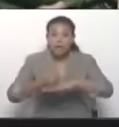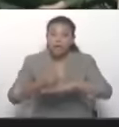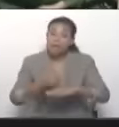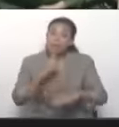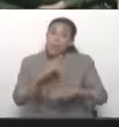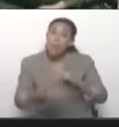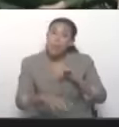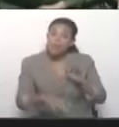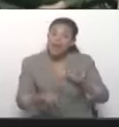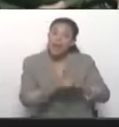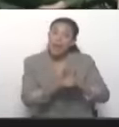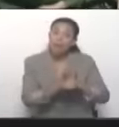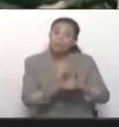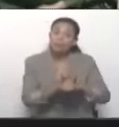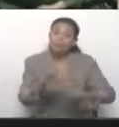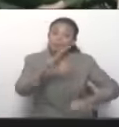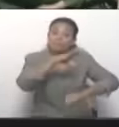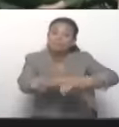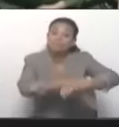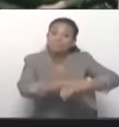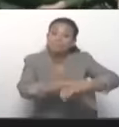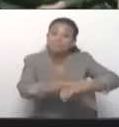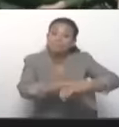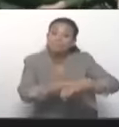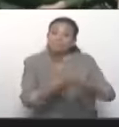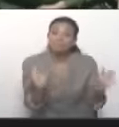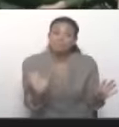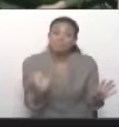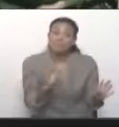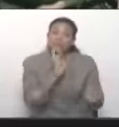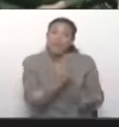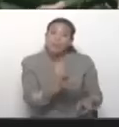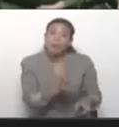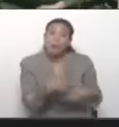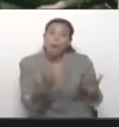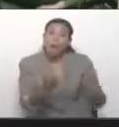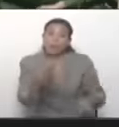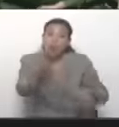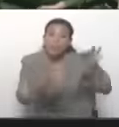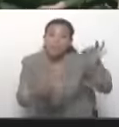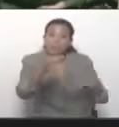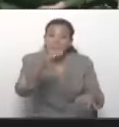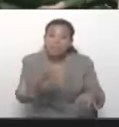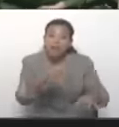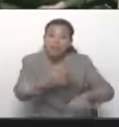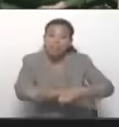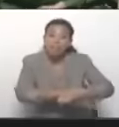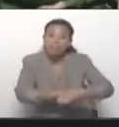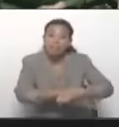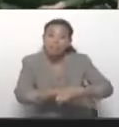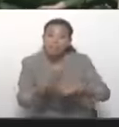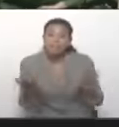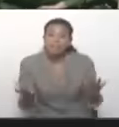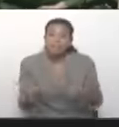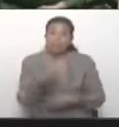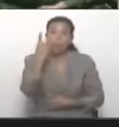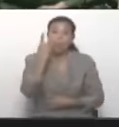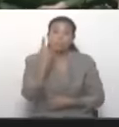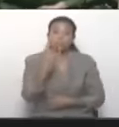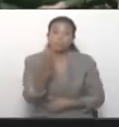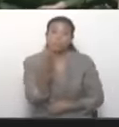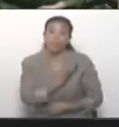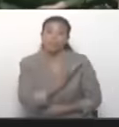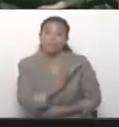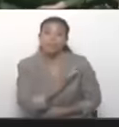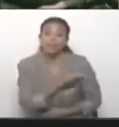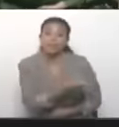delito, pues que los responsables del fraude respondan ante las autoridades por ese delito que han cometido ayer y es contra el